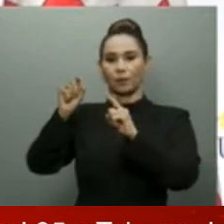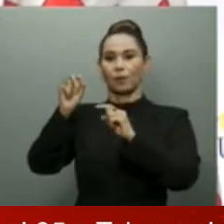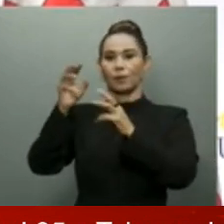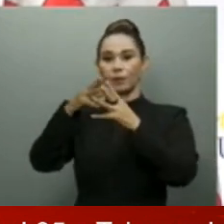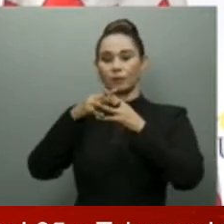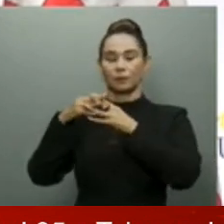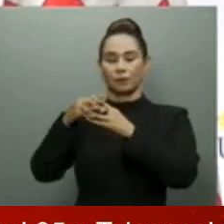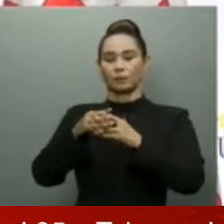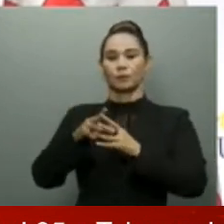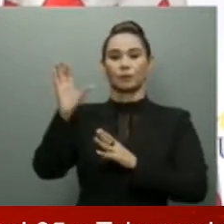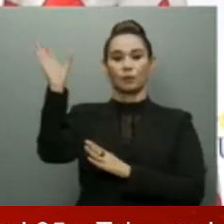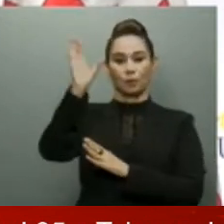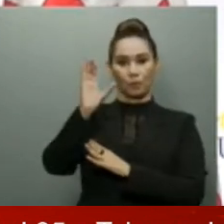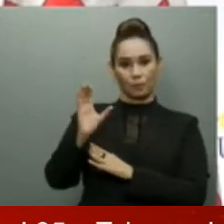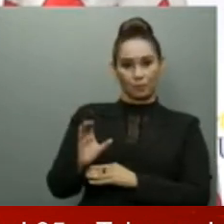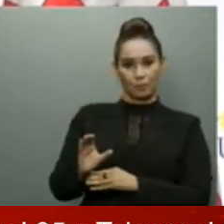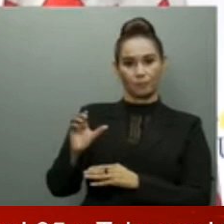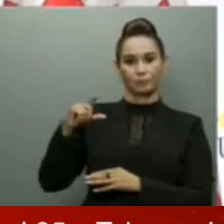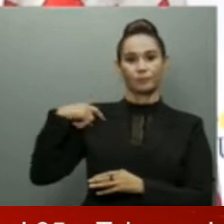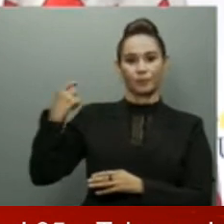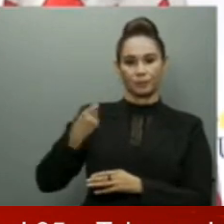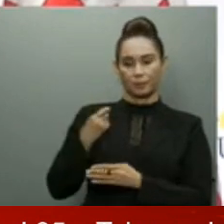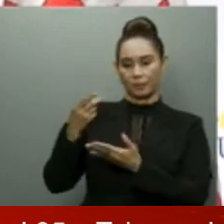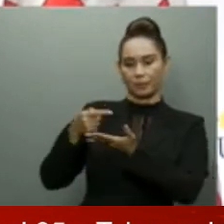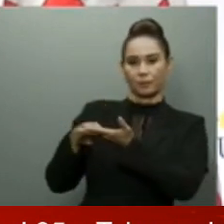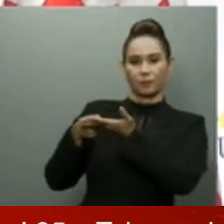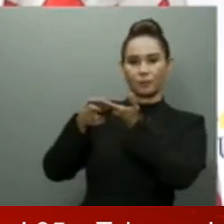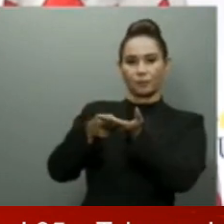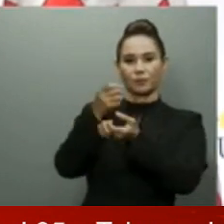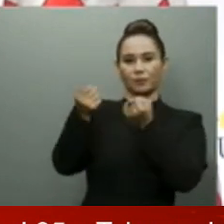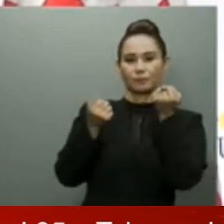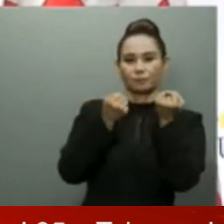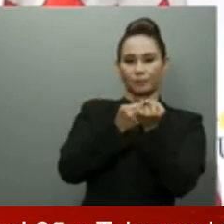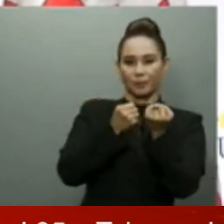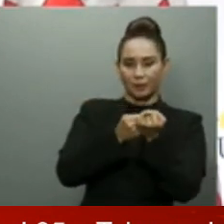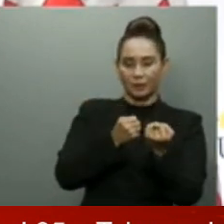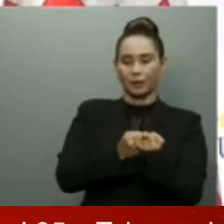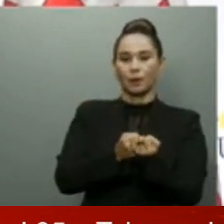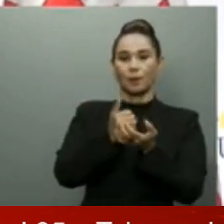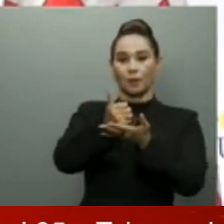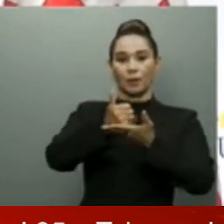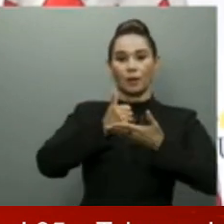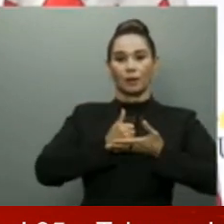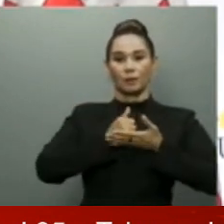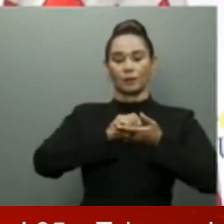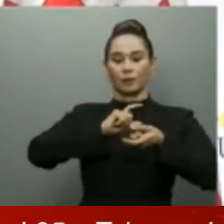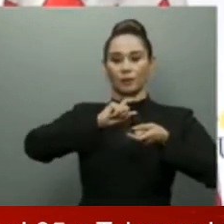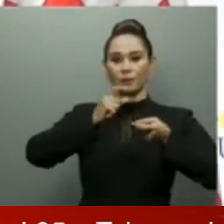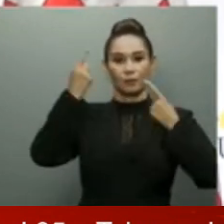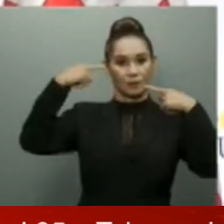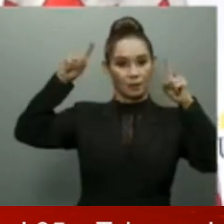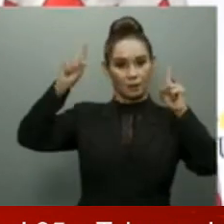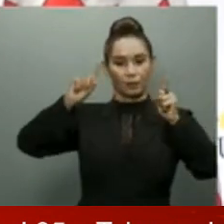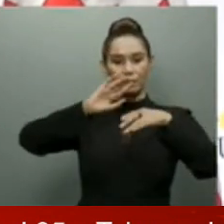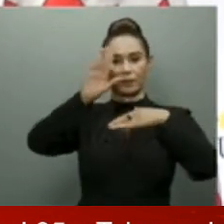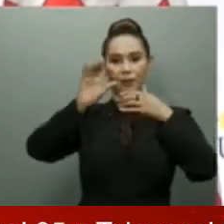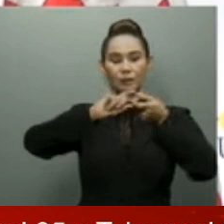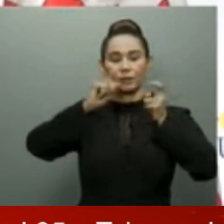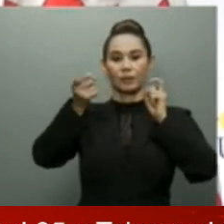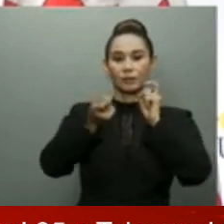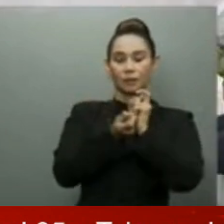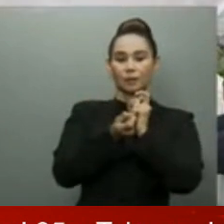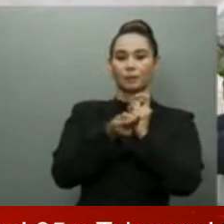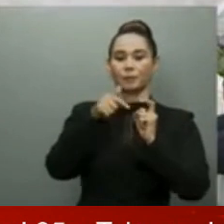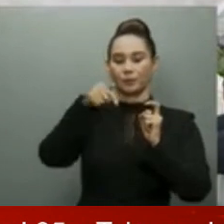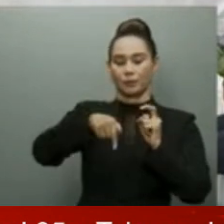que han mostrado su voluntad de hacer causas comuns en procura de este gran objetivo que se ha convertido en un